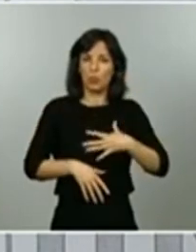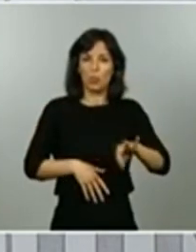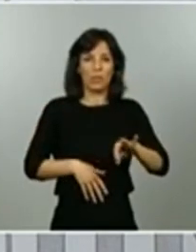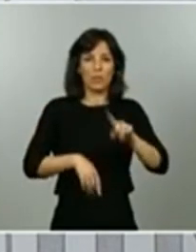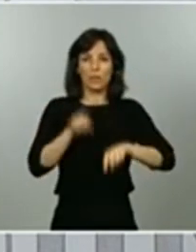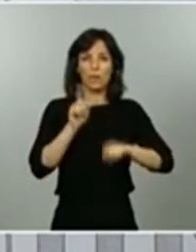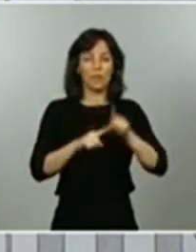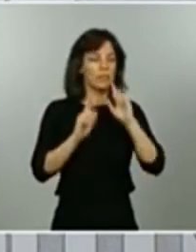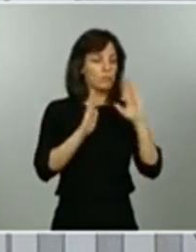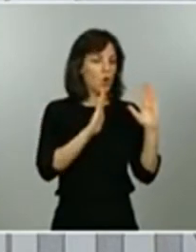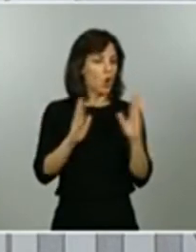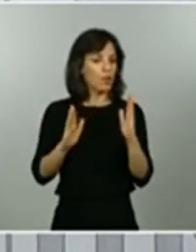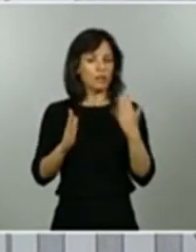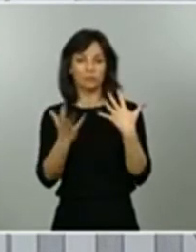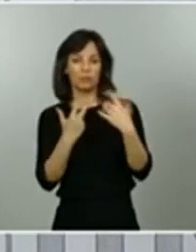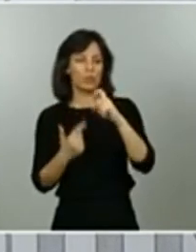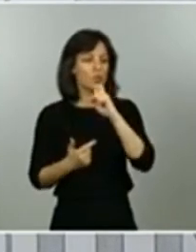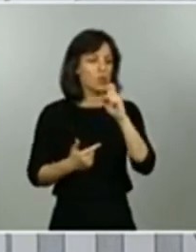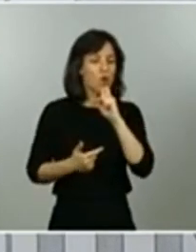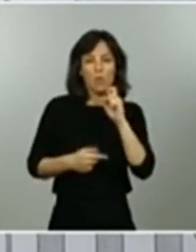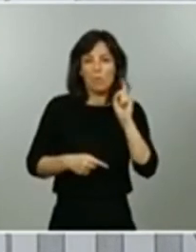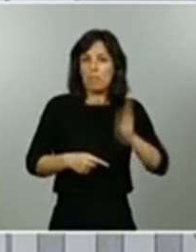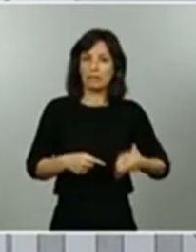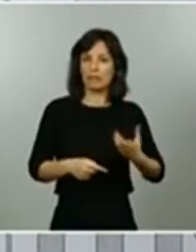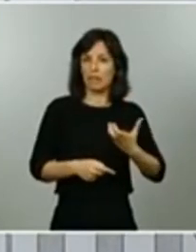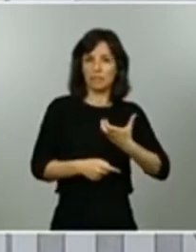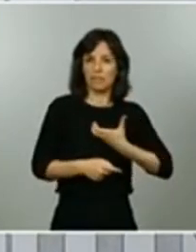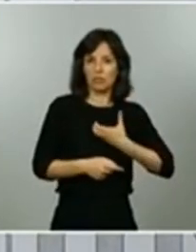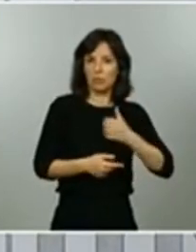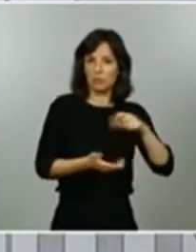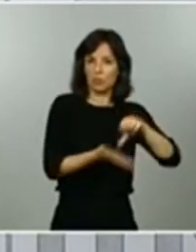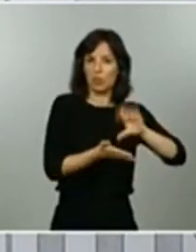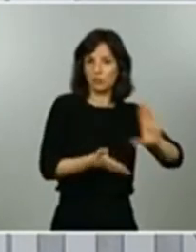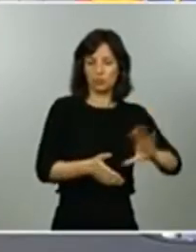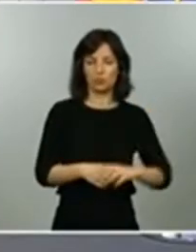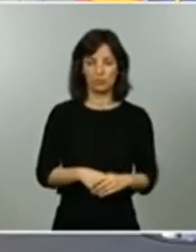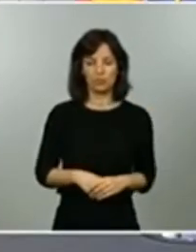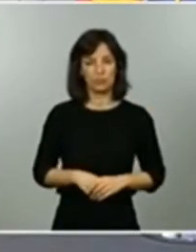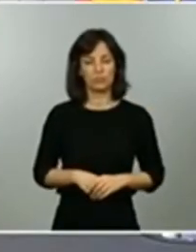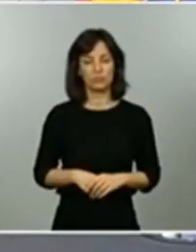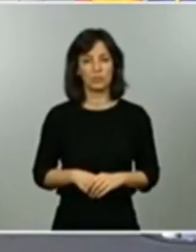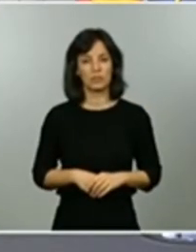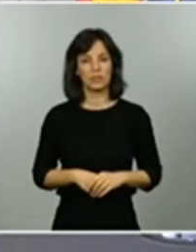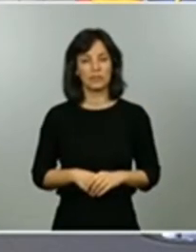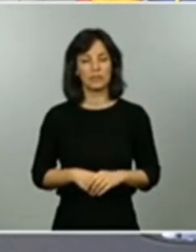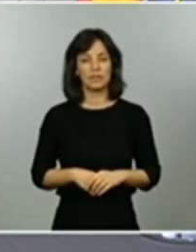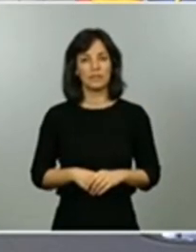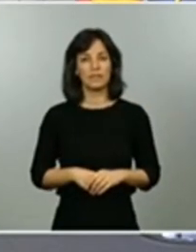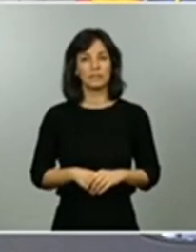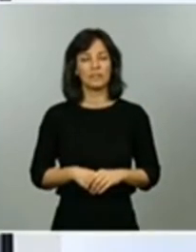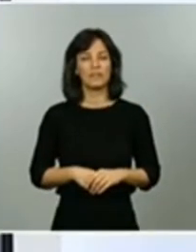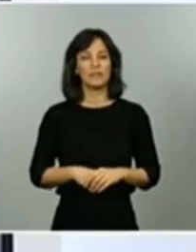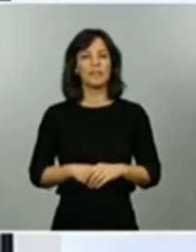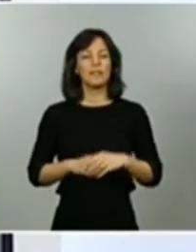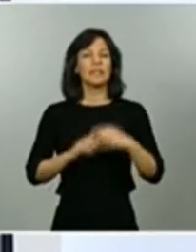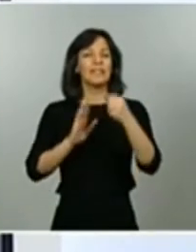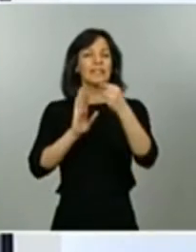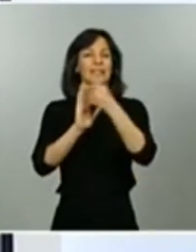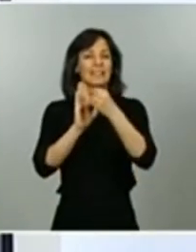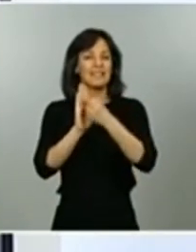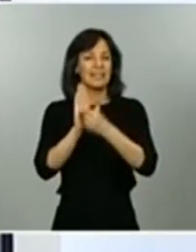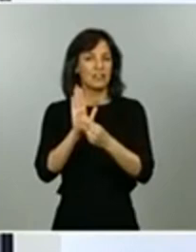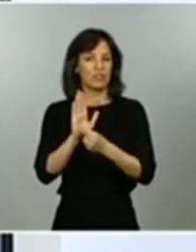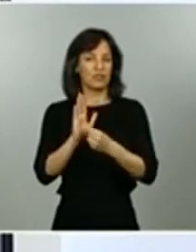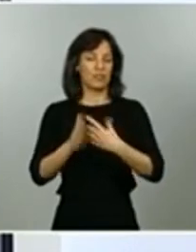la peatralización o no de sus distintos espacios viarios Si en cuanto a los criterios concretos o la capacidad de los servicios